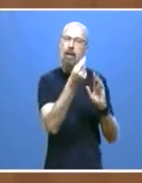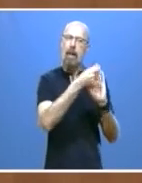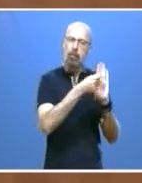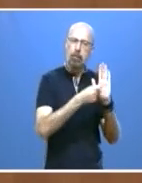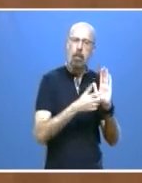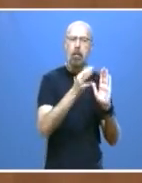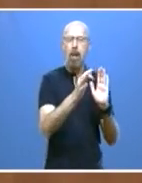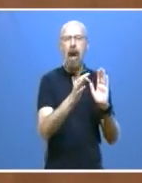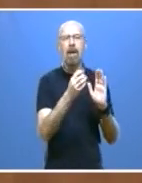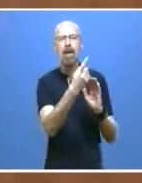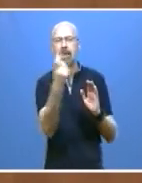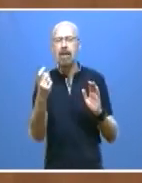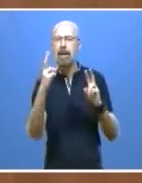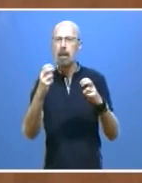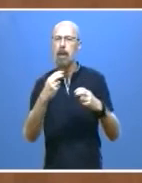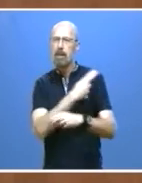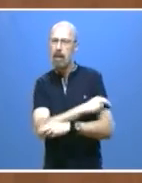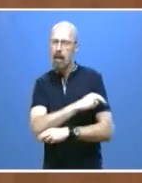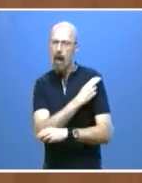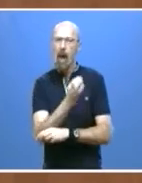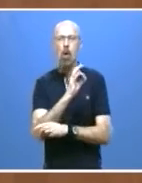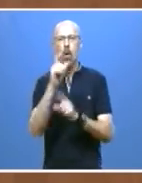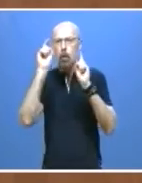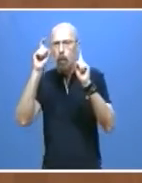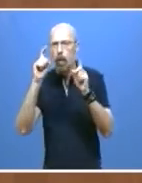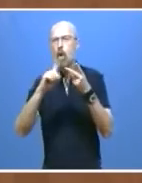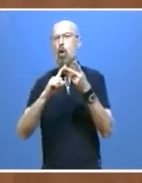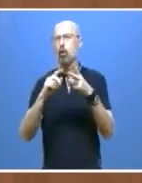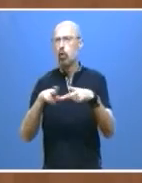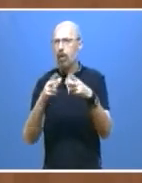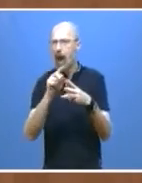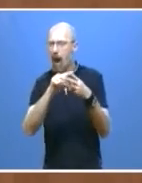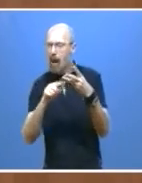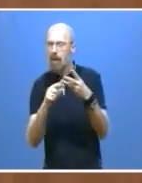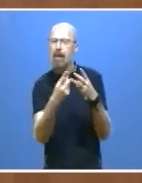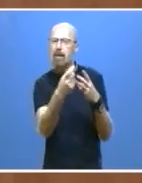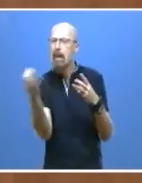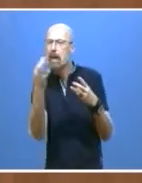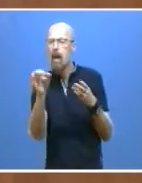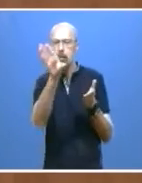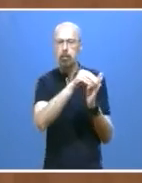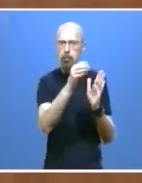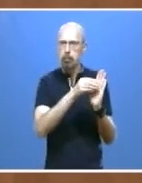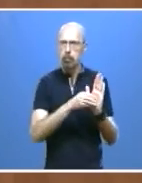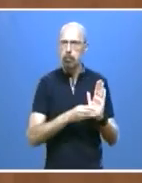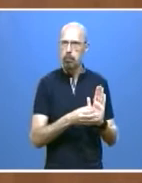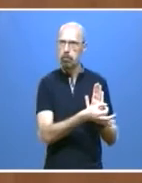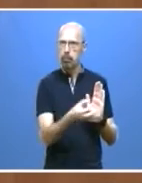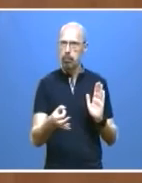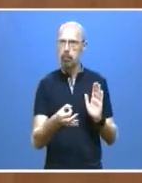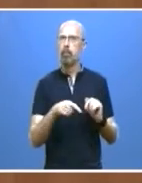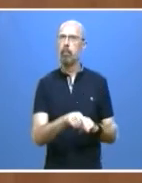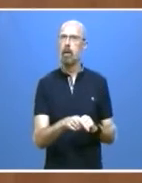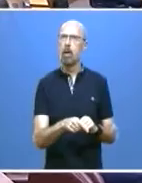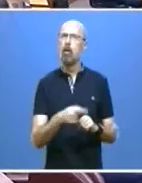carácter sanitario, educativo y social. Señorías, mi compromiso de mejorar la atención sanitaria está